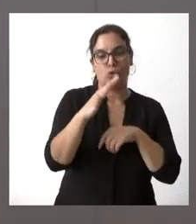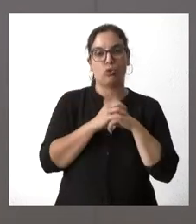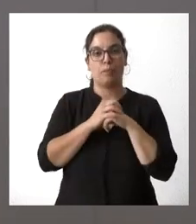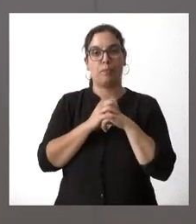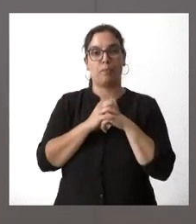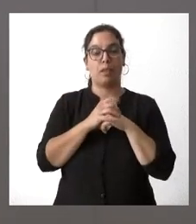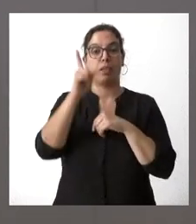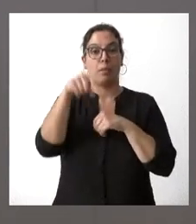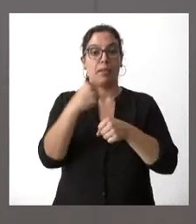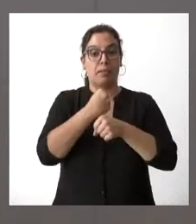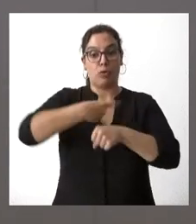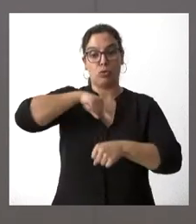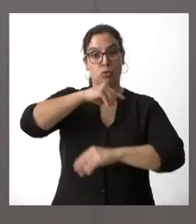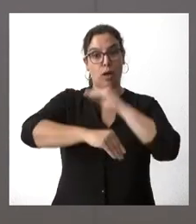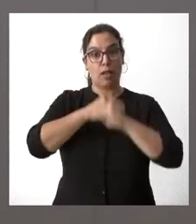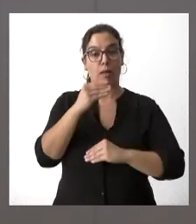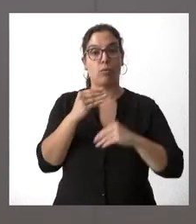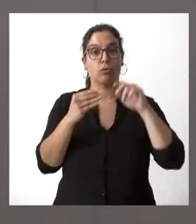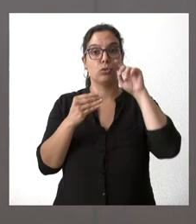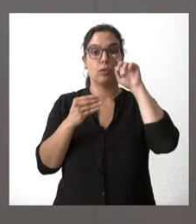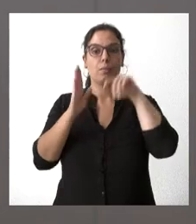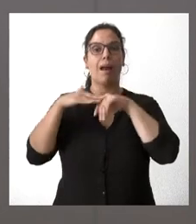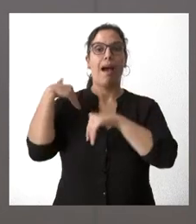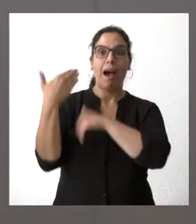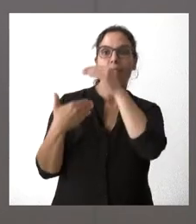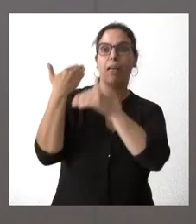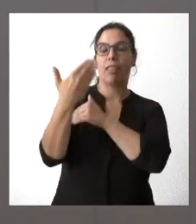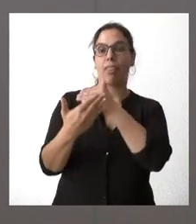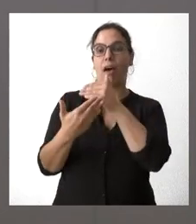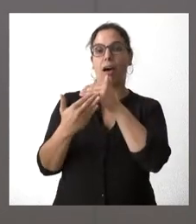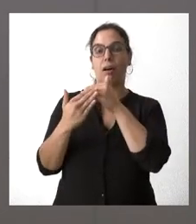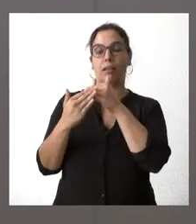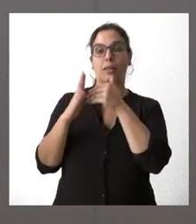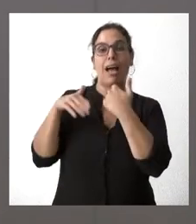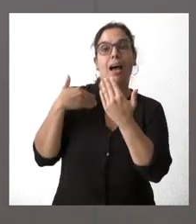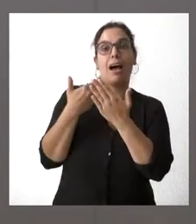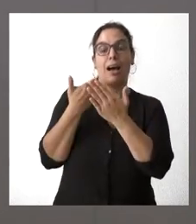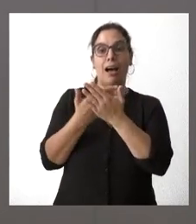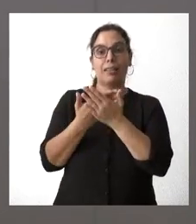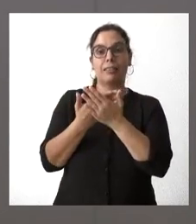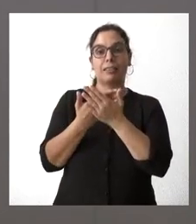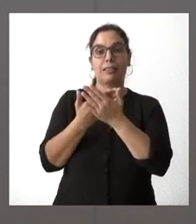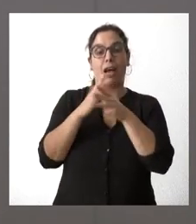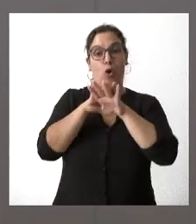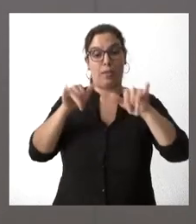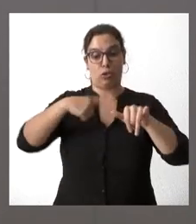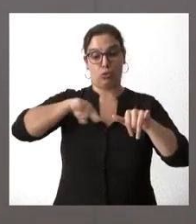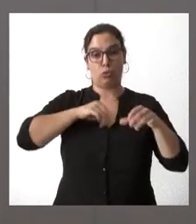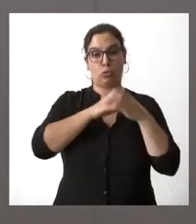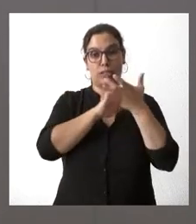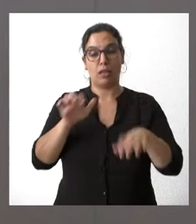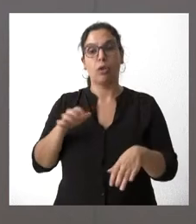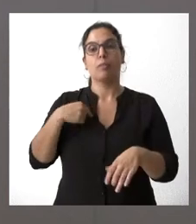El trabajo que estamos haciendo para avanzar hacia la aportación económica de la Junta de Castilla y León en un servicio